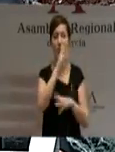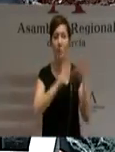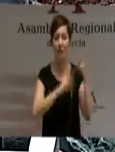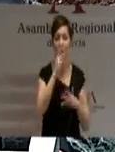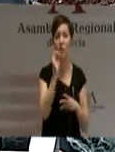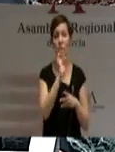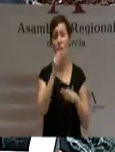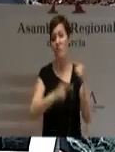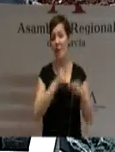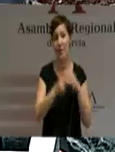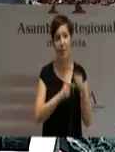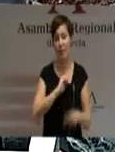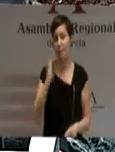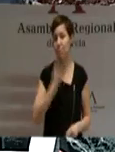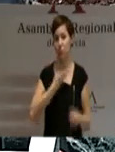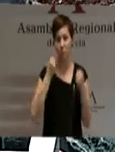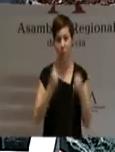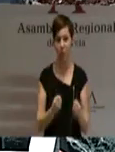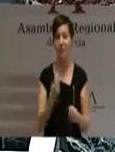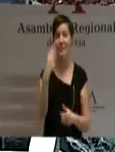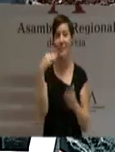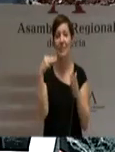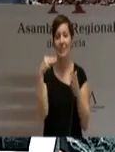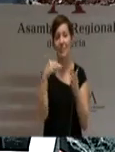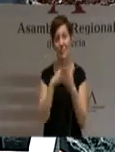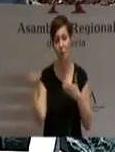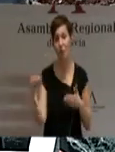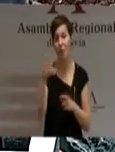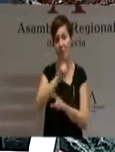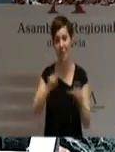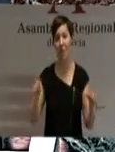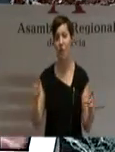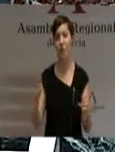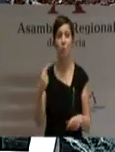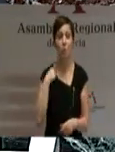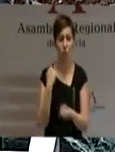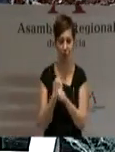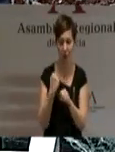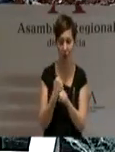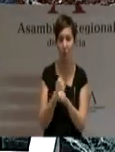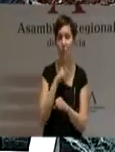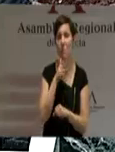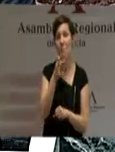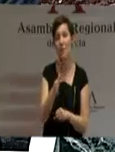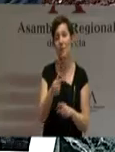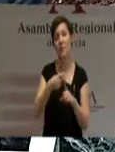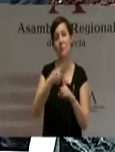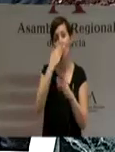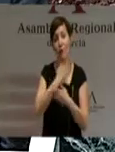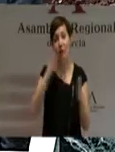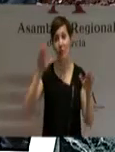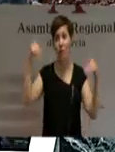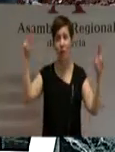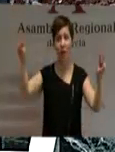familias. Se destruyeron más de tres millones de puestos de trabajo y los índices de confianza en España eran los peores